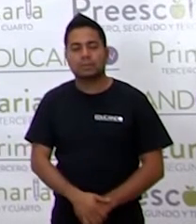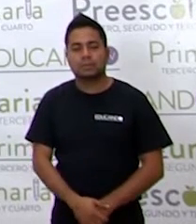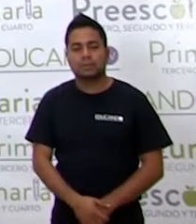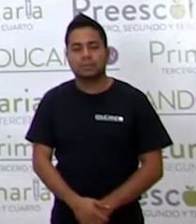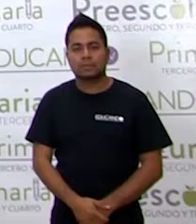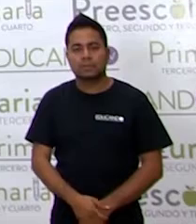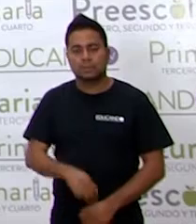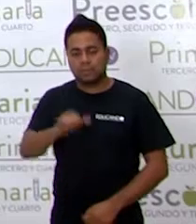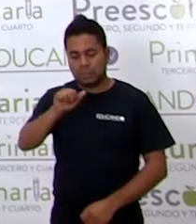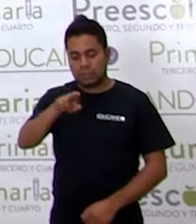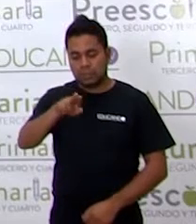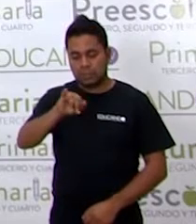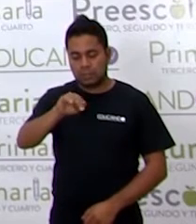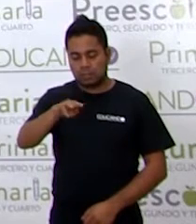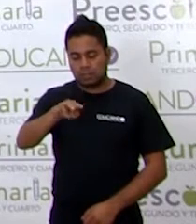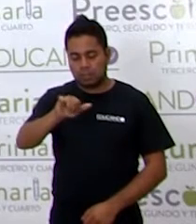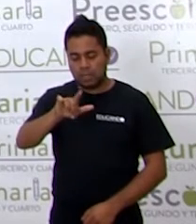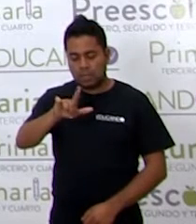Animales